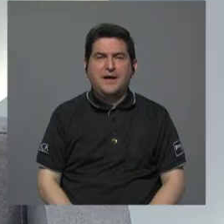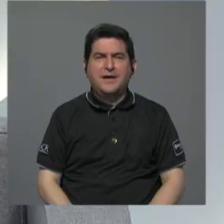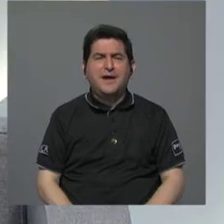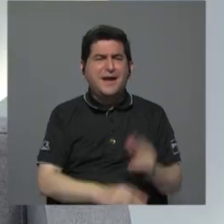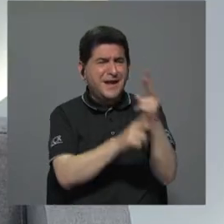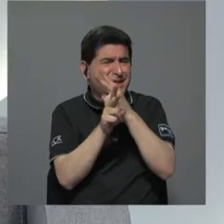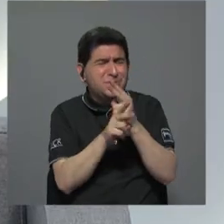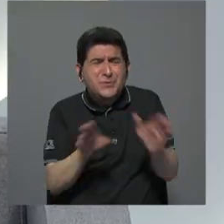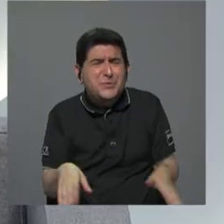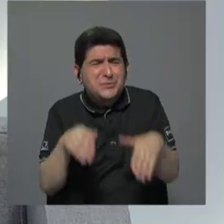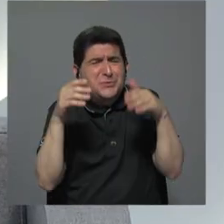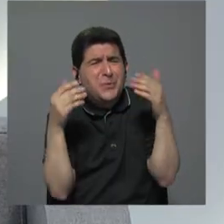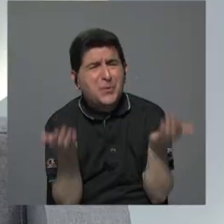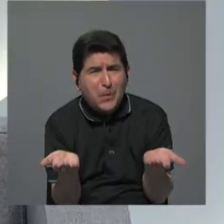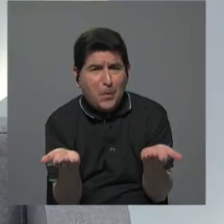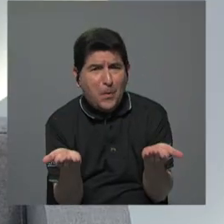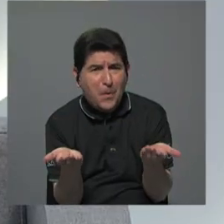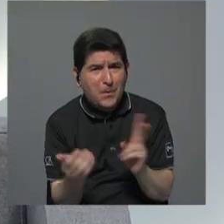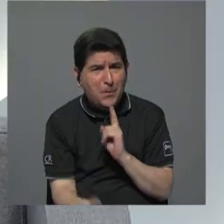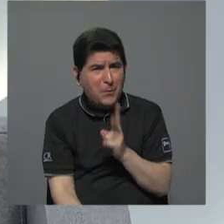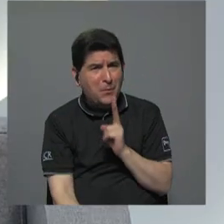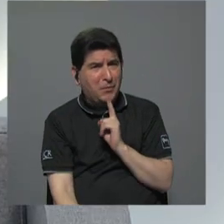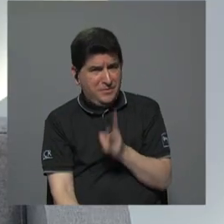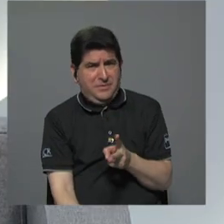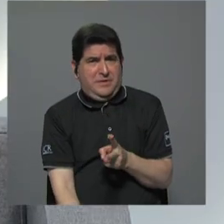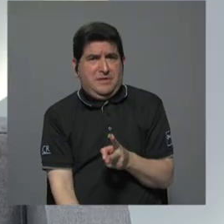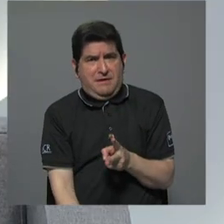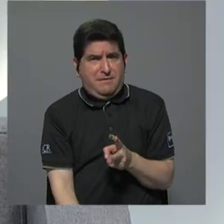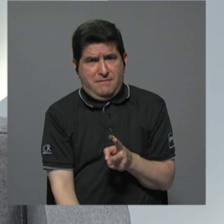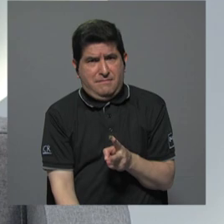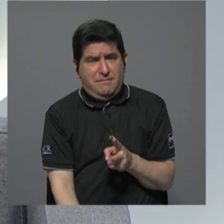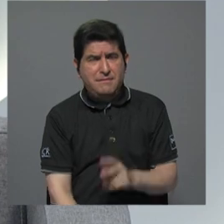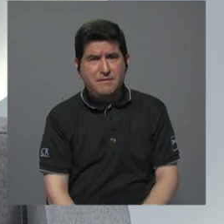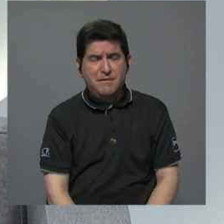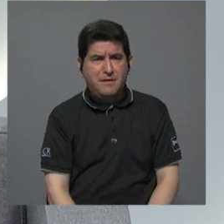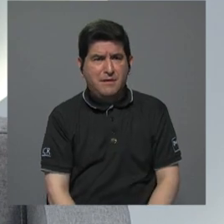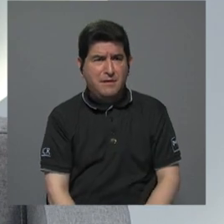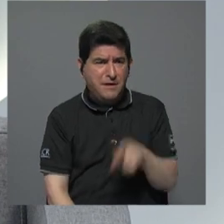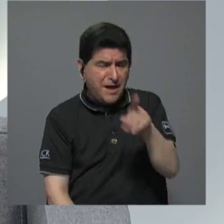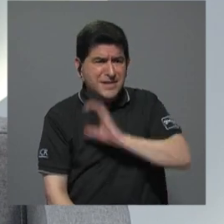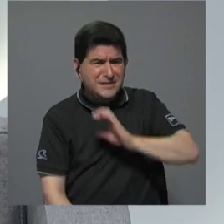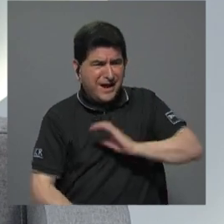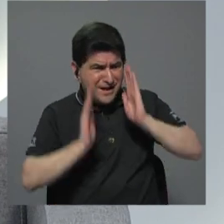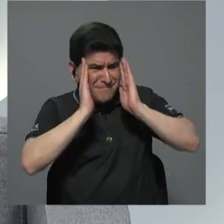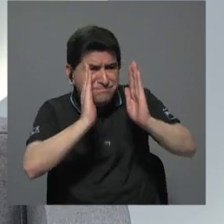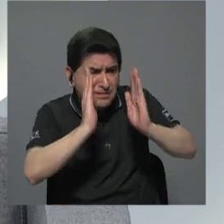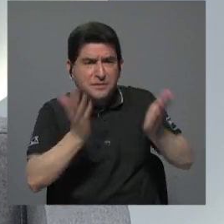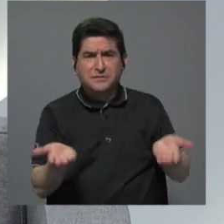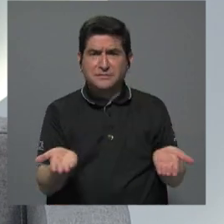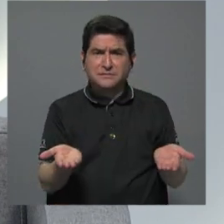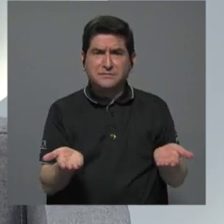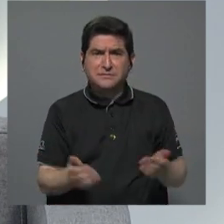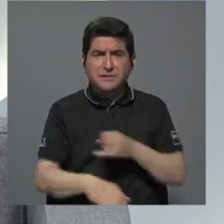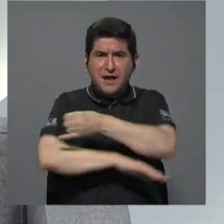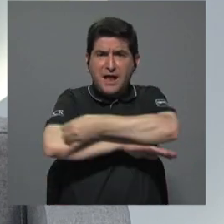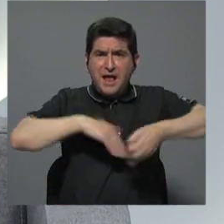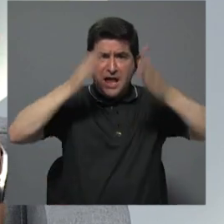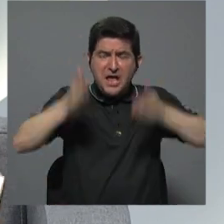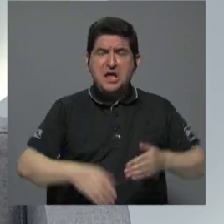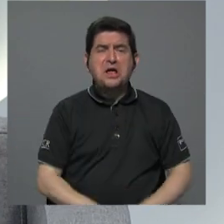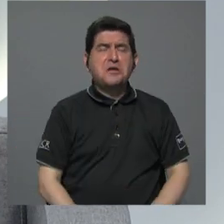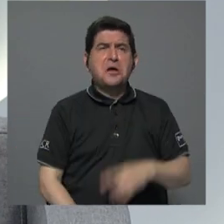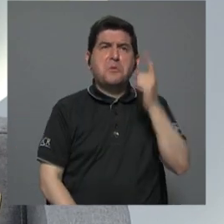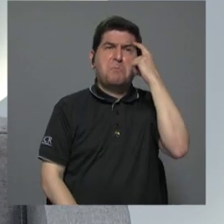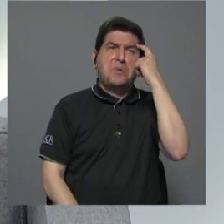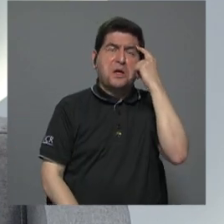supervisión realmente que vele por esa calidad cuando un ingeniero que se le ocurre